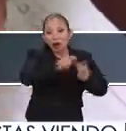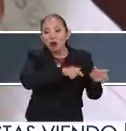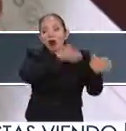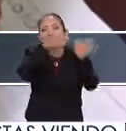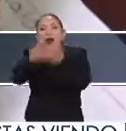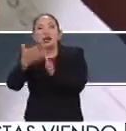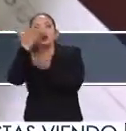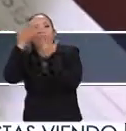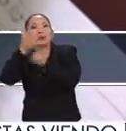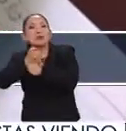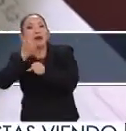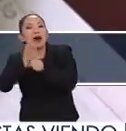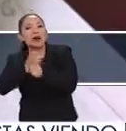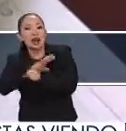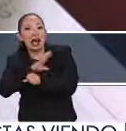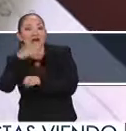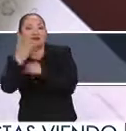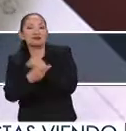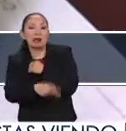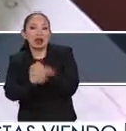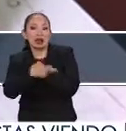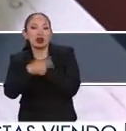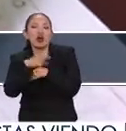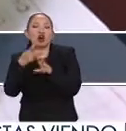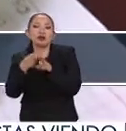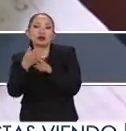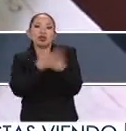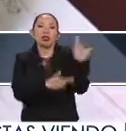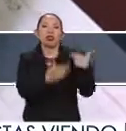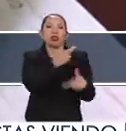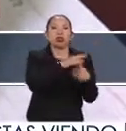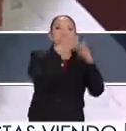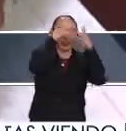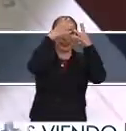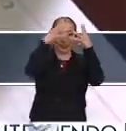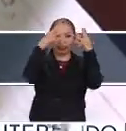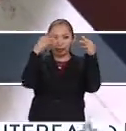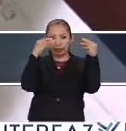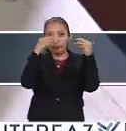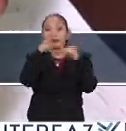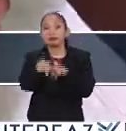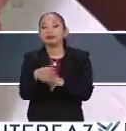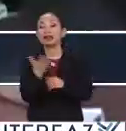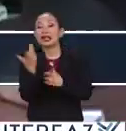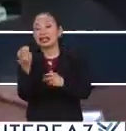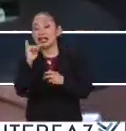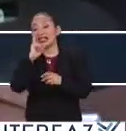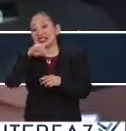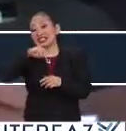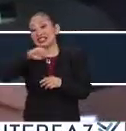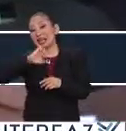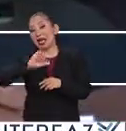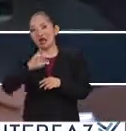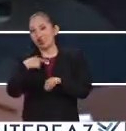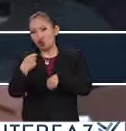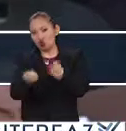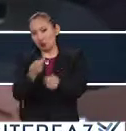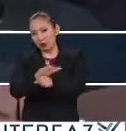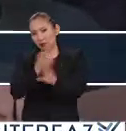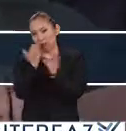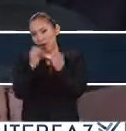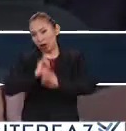riesgo de que haya ese retroceso, ¿no? Y decirles que aunque el INEA no da bachillerato,